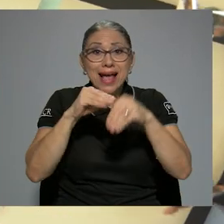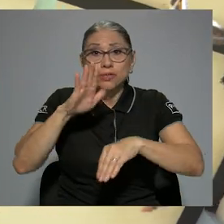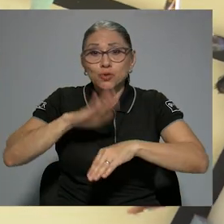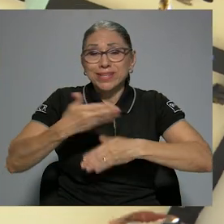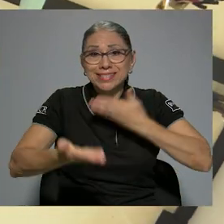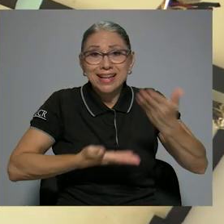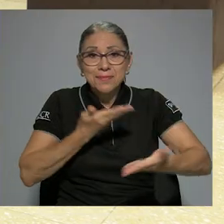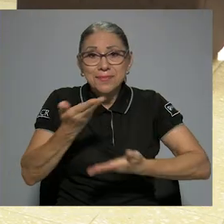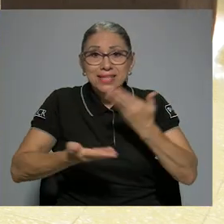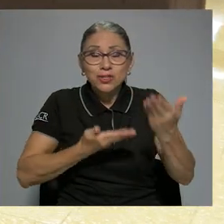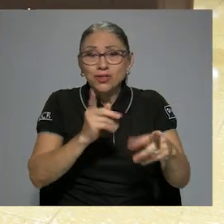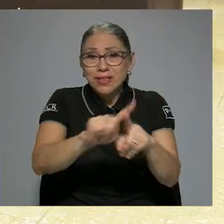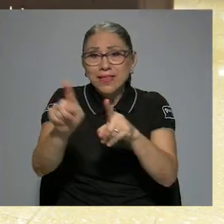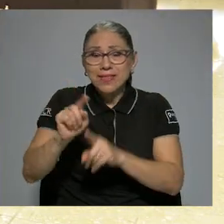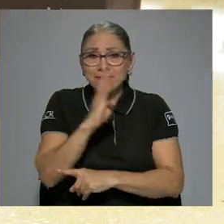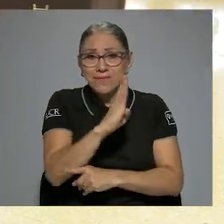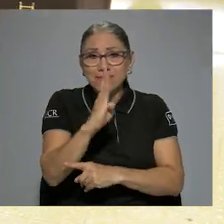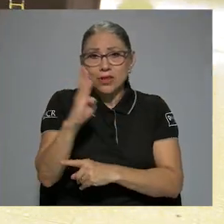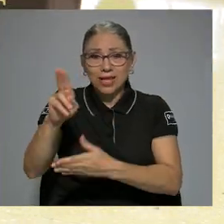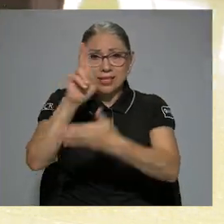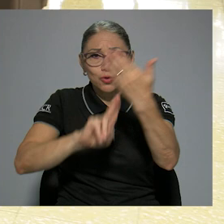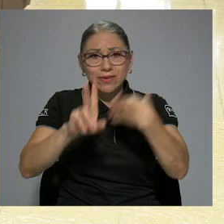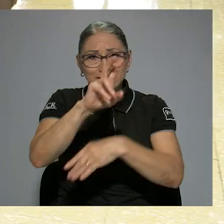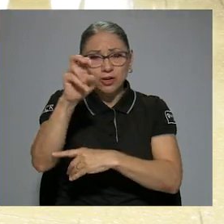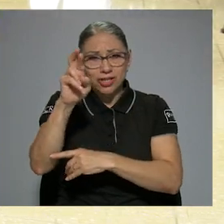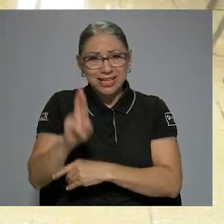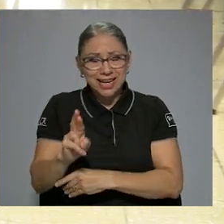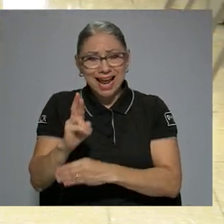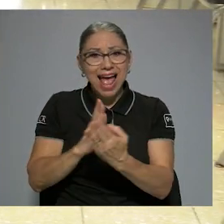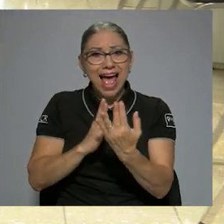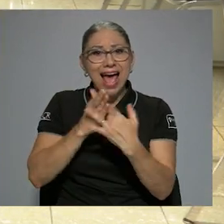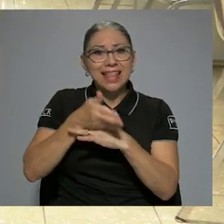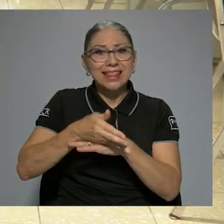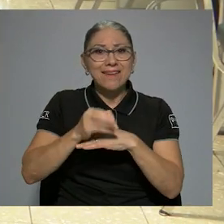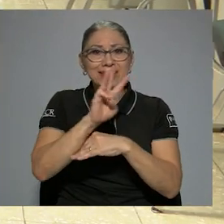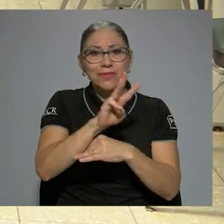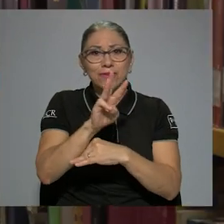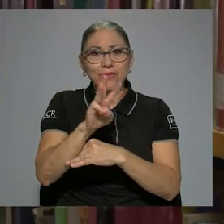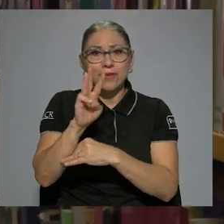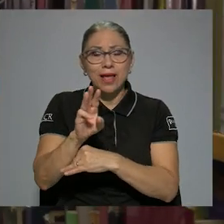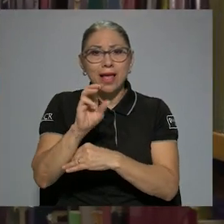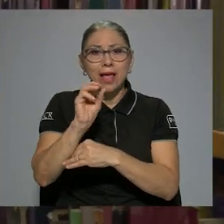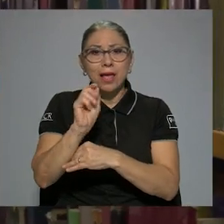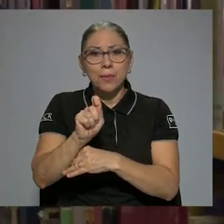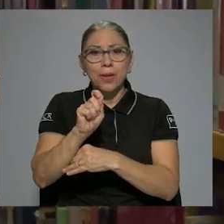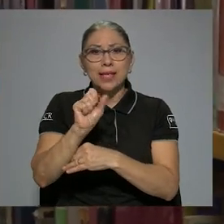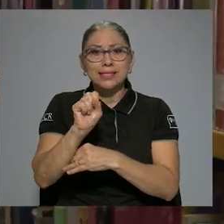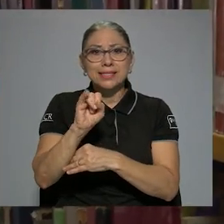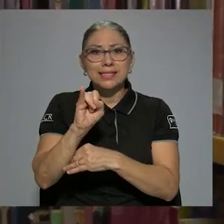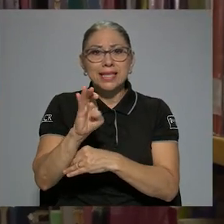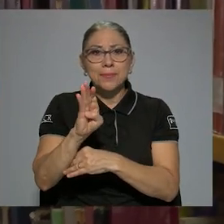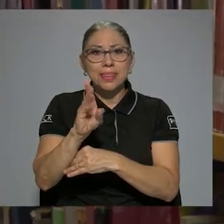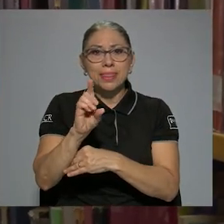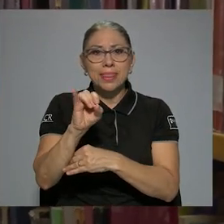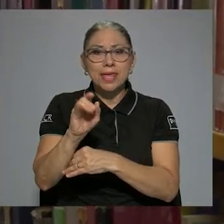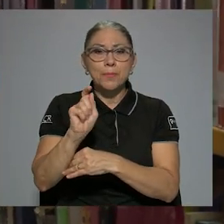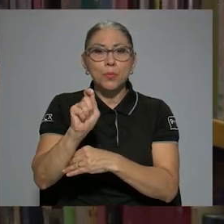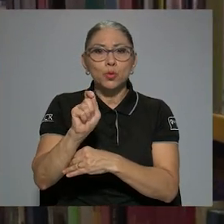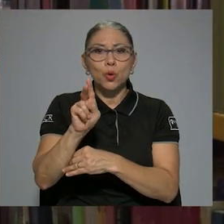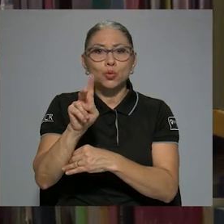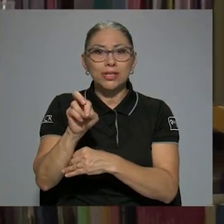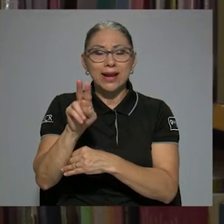Usted puede conocer más acerca de los servicios que ofrecen a bibliotecas de la Universidad de Costa Rica por medio del sitio web cipti